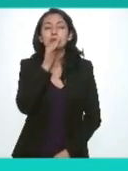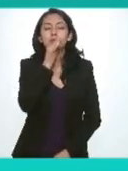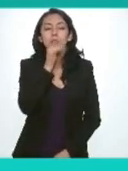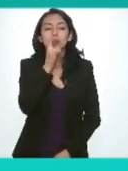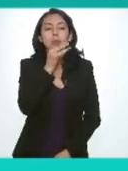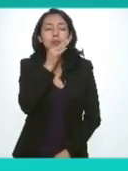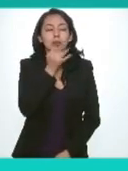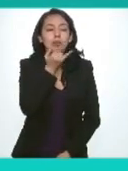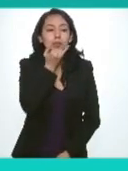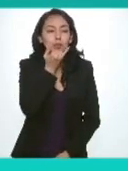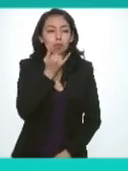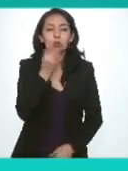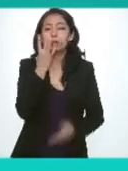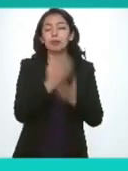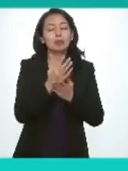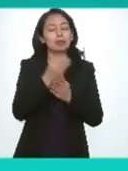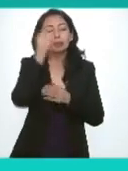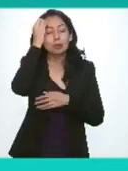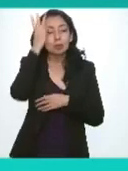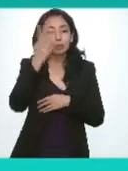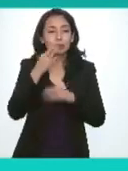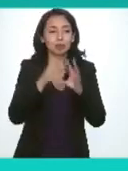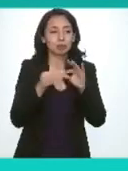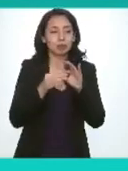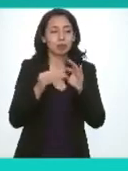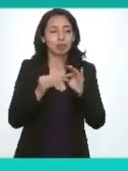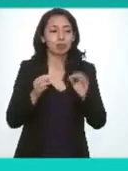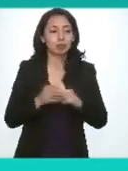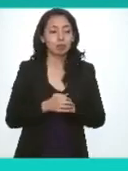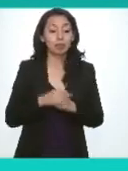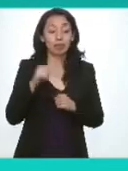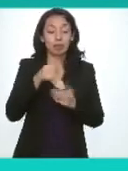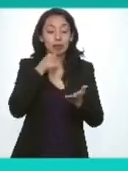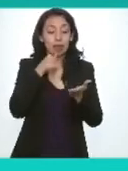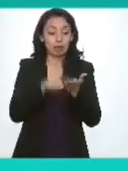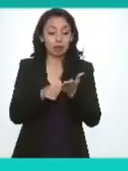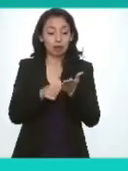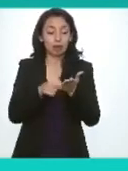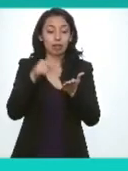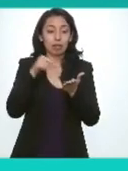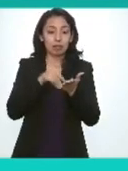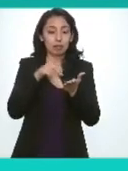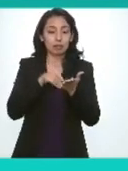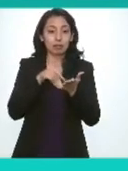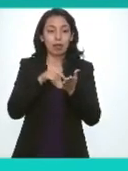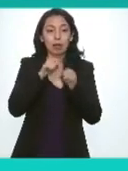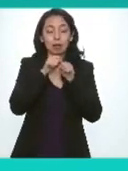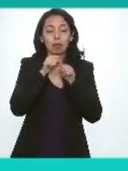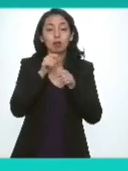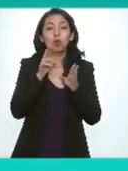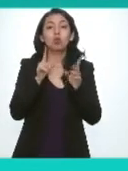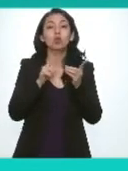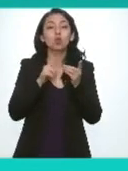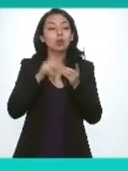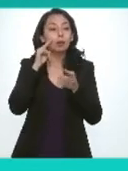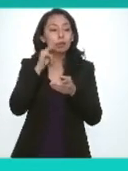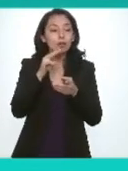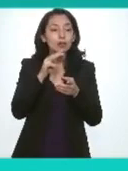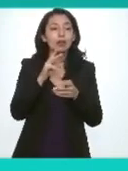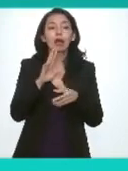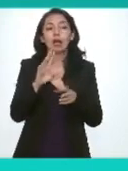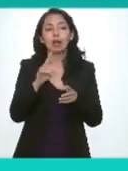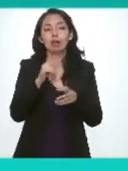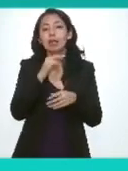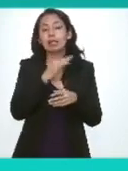nos faltó decir se nos pasó que también esta carta estará disponible en el idioma